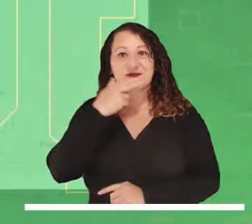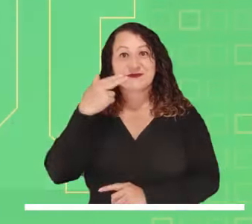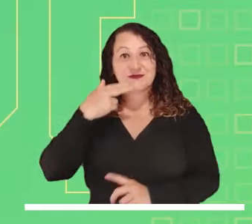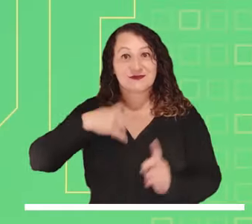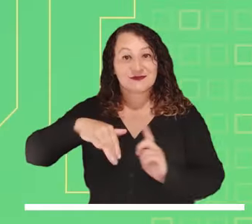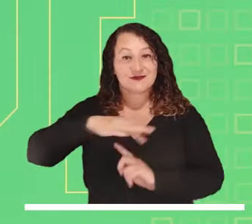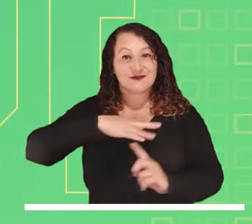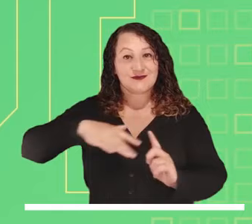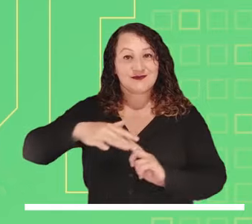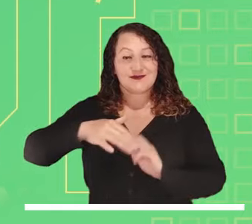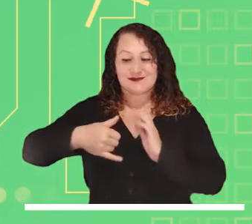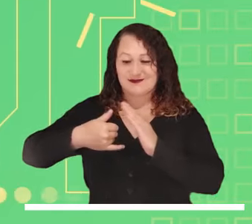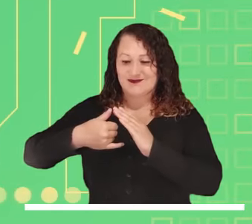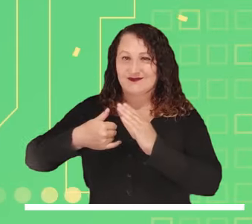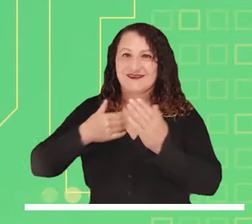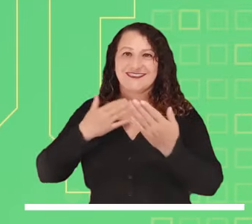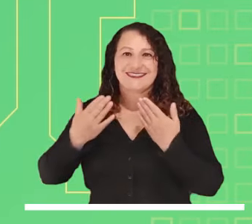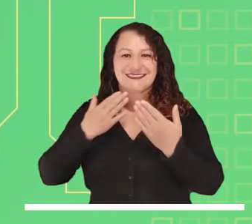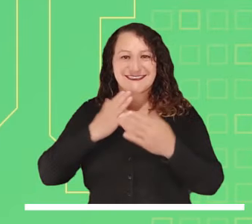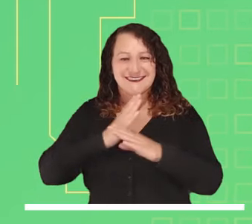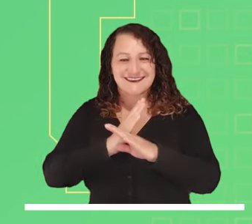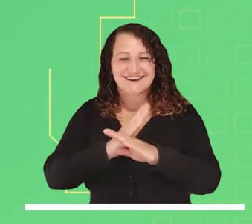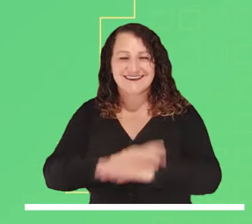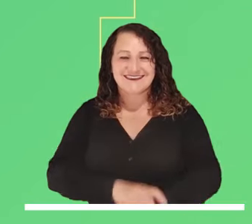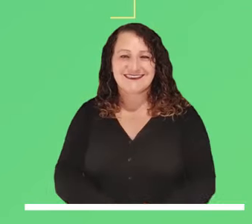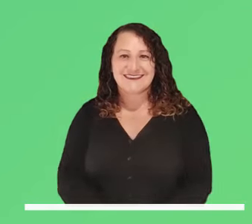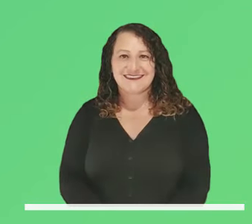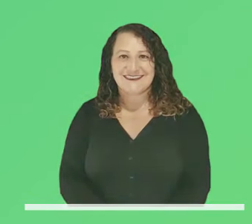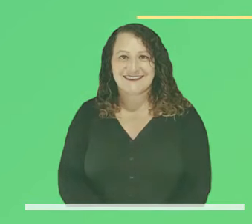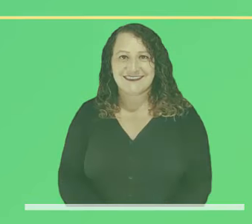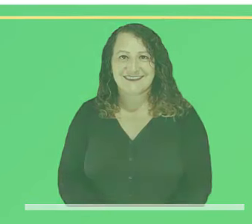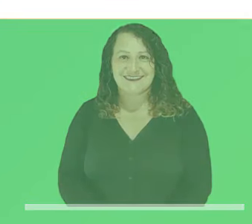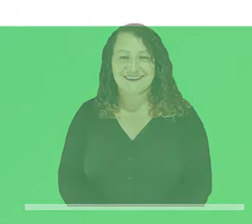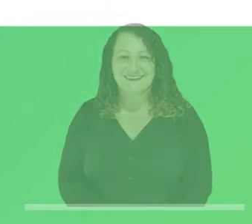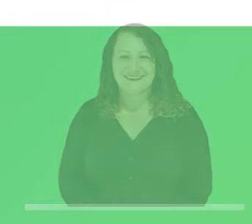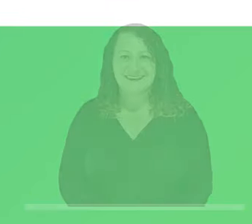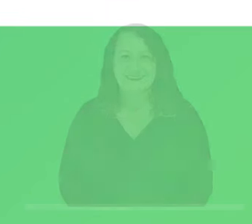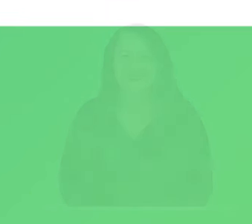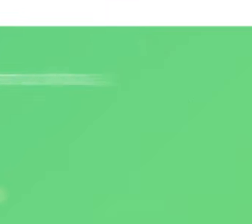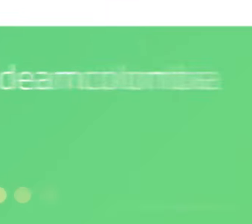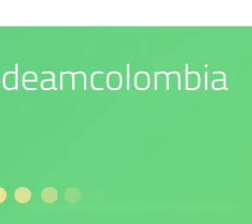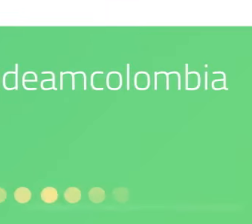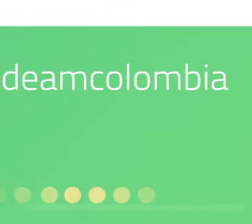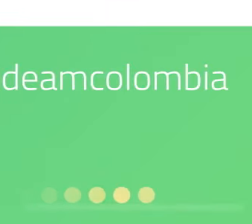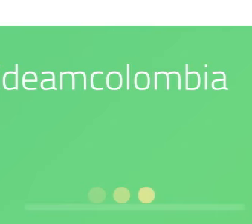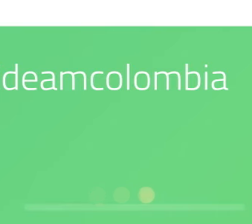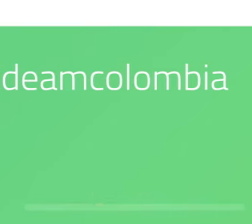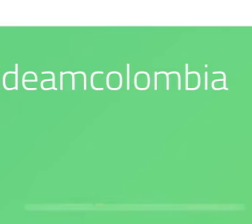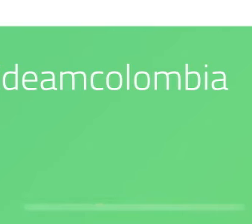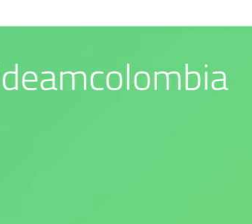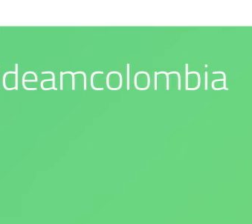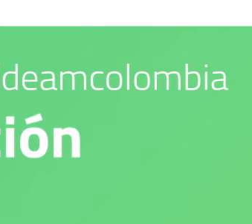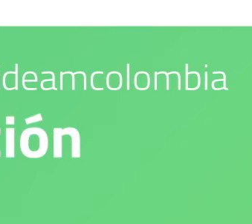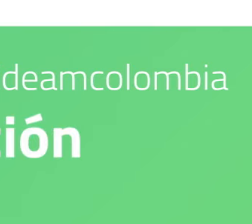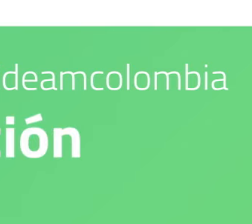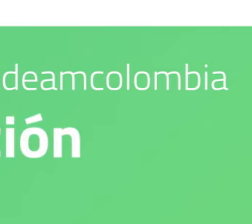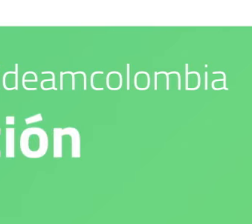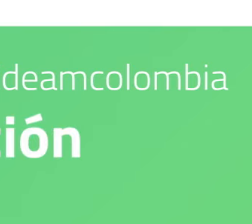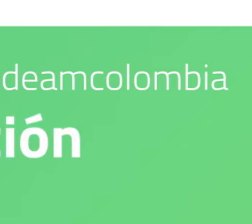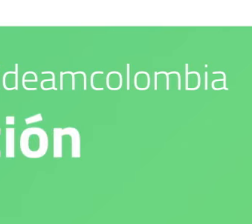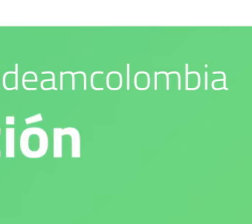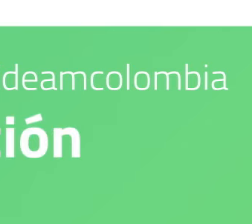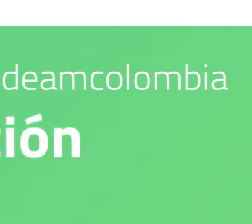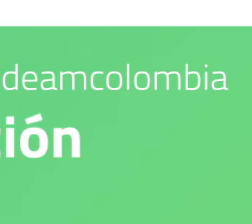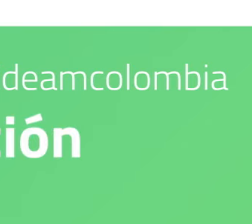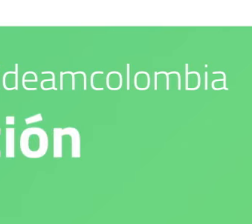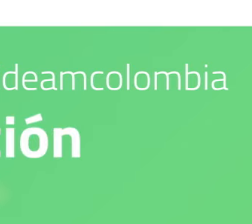Futumayo. Síguenos en nuestras redes sociales. Nuestro compromiso es con el medio ambiente y DEAM es confianza y